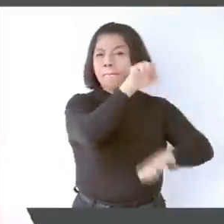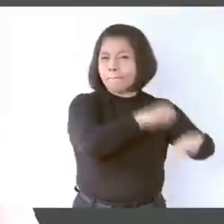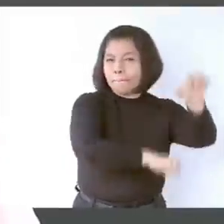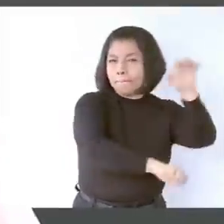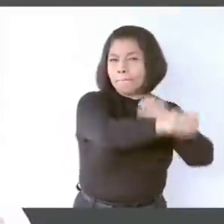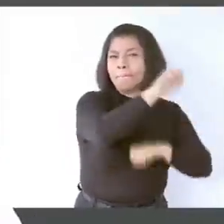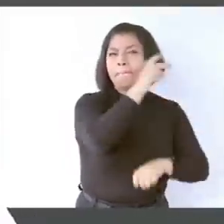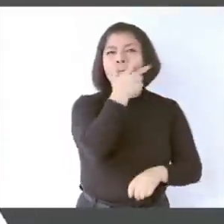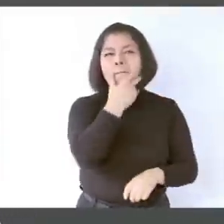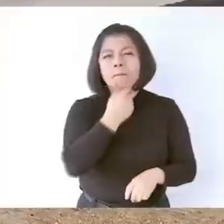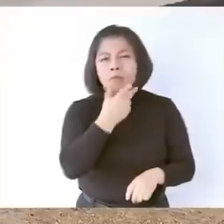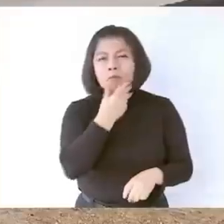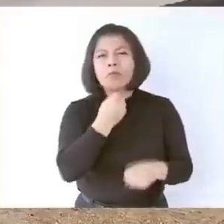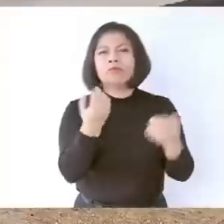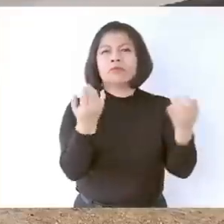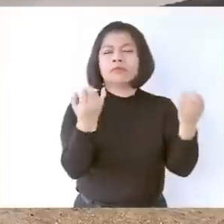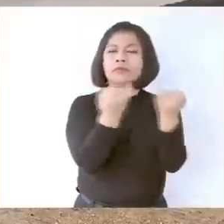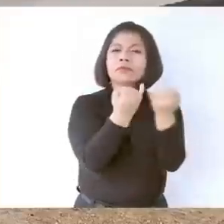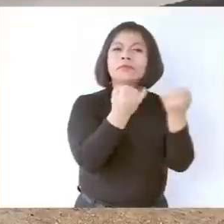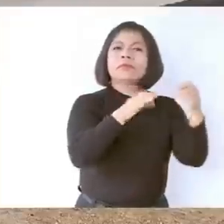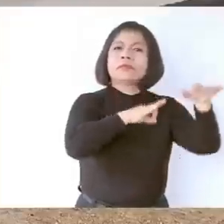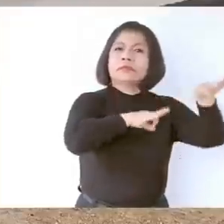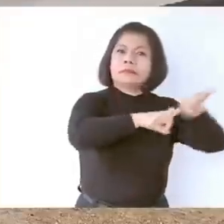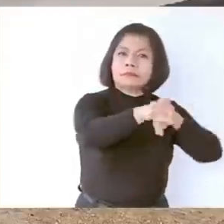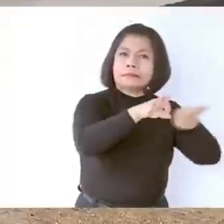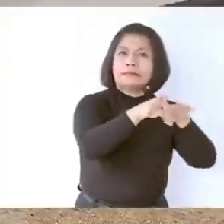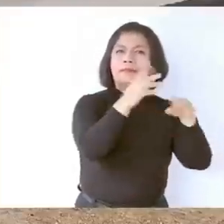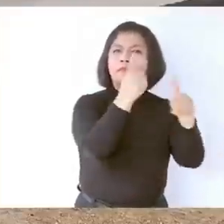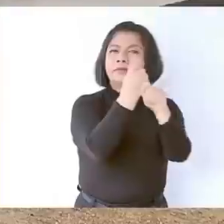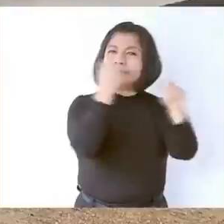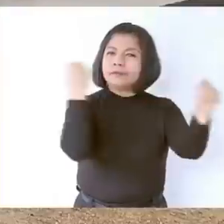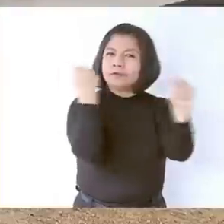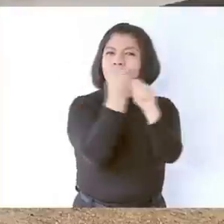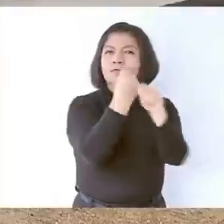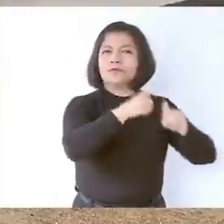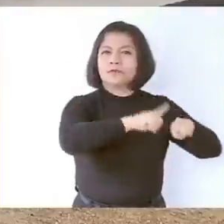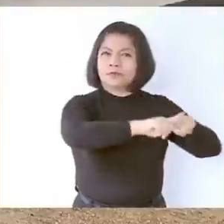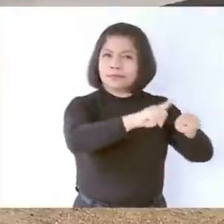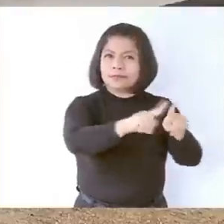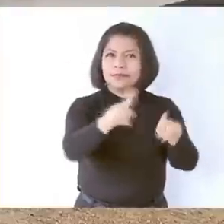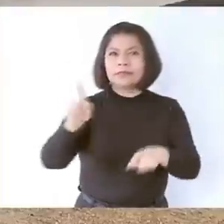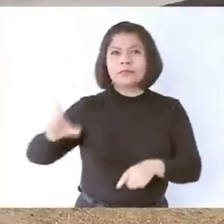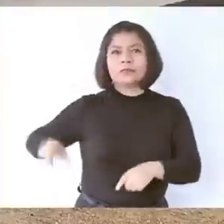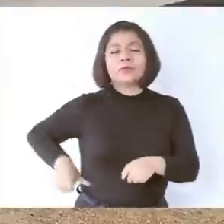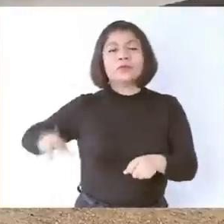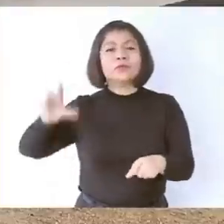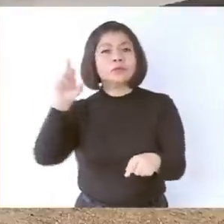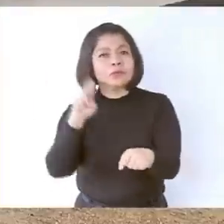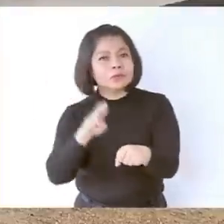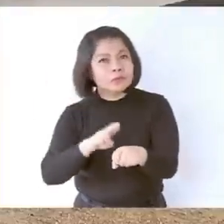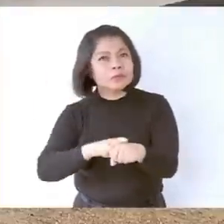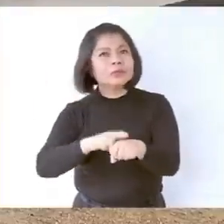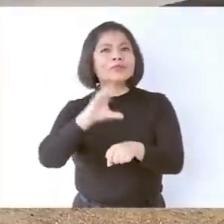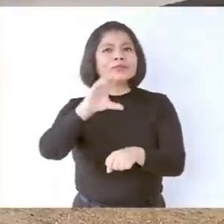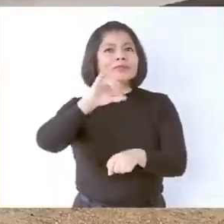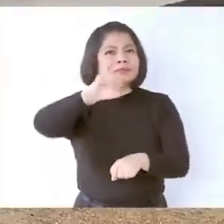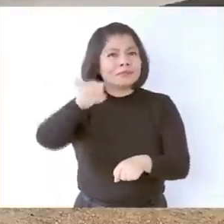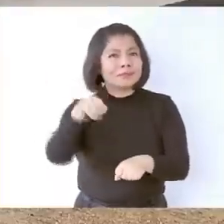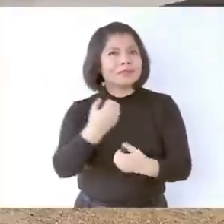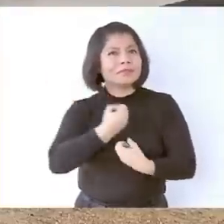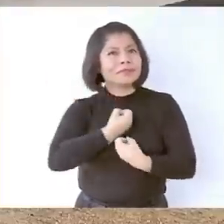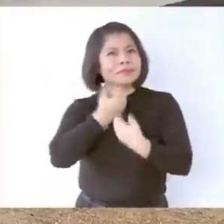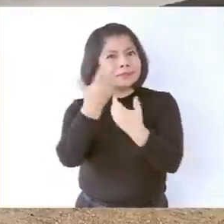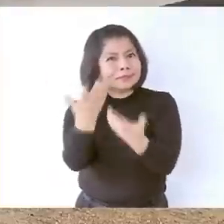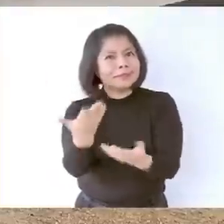transportistas, desde luego del gobernador, de presidentas municipales,